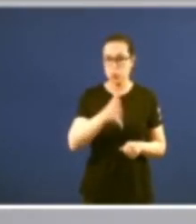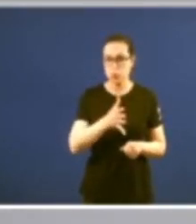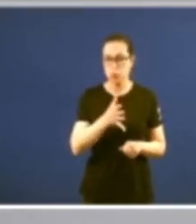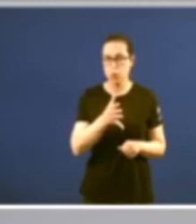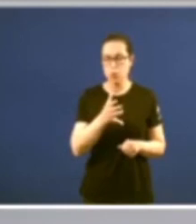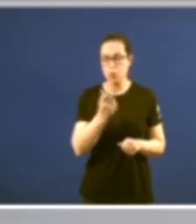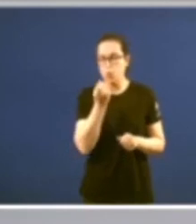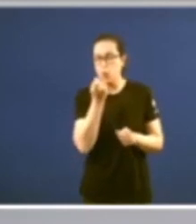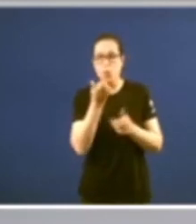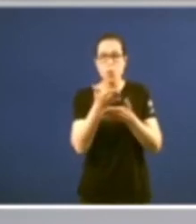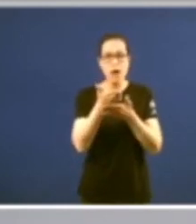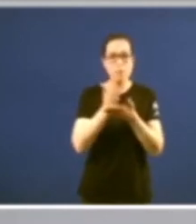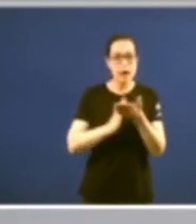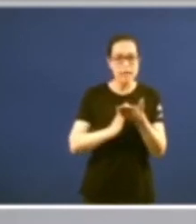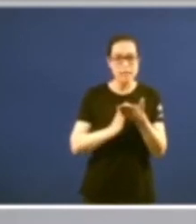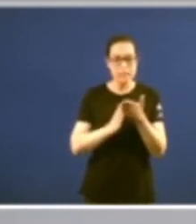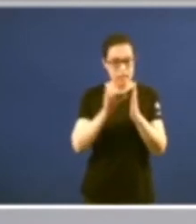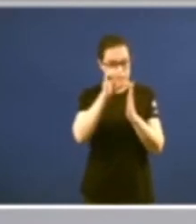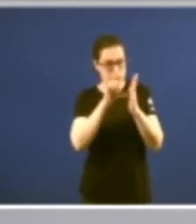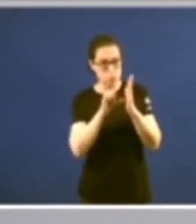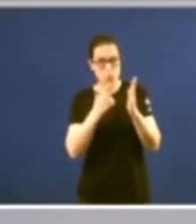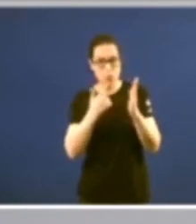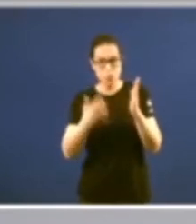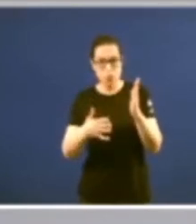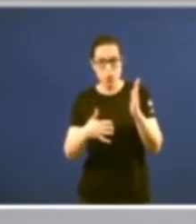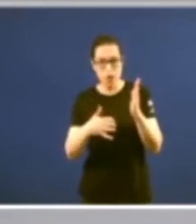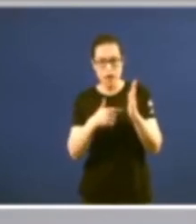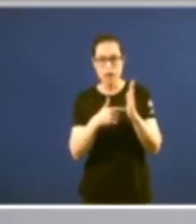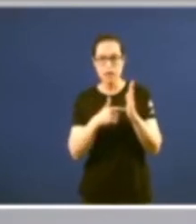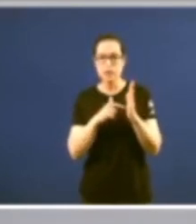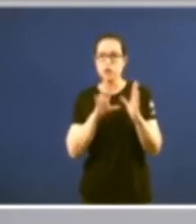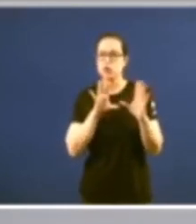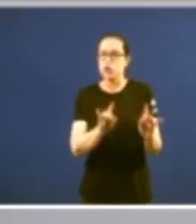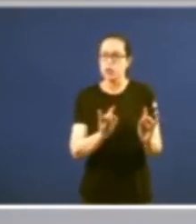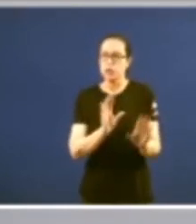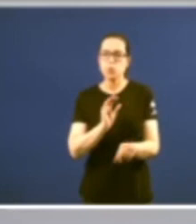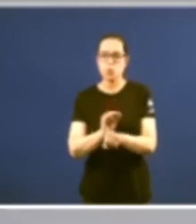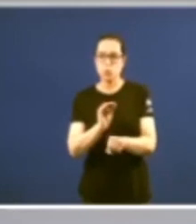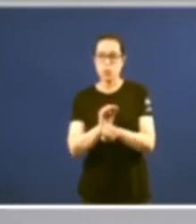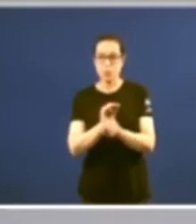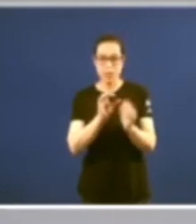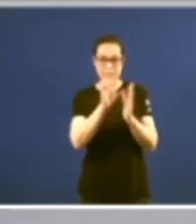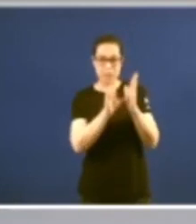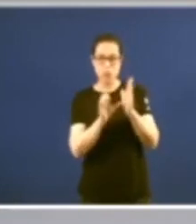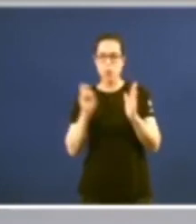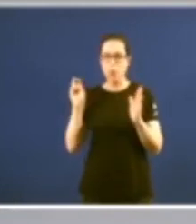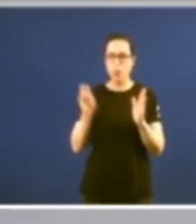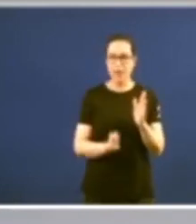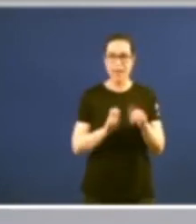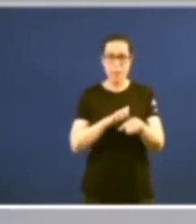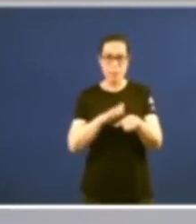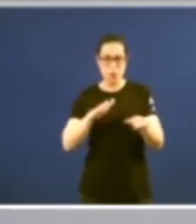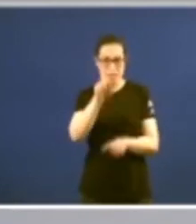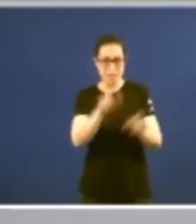parcialmente o que funciona e o que suscita un acordo generalizado da imensa maioría da